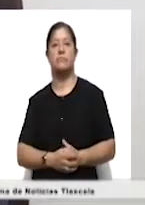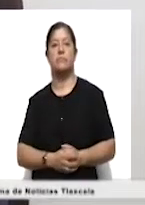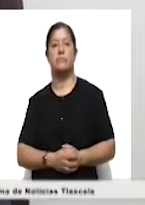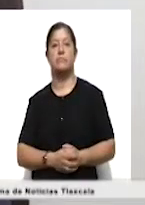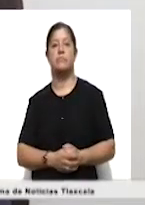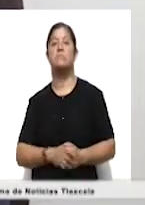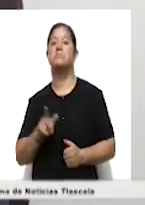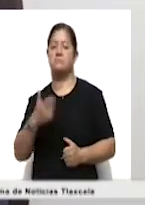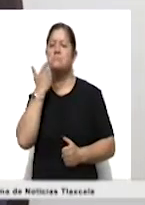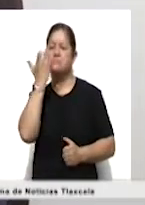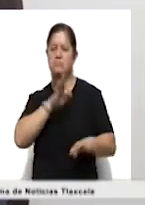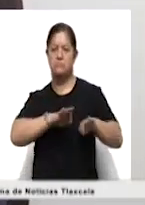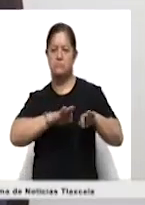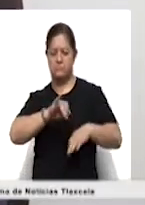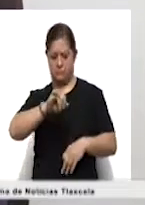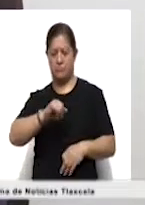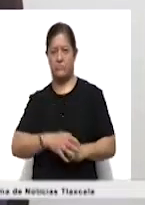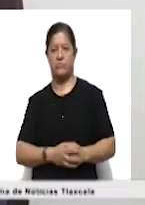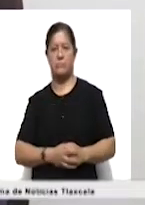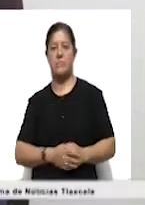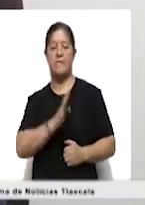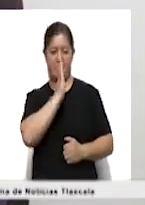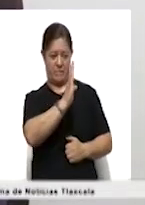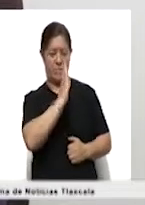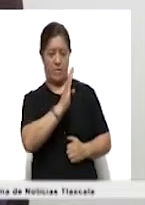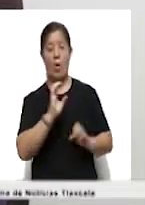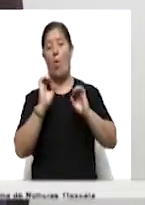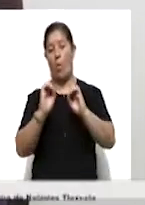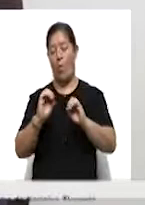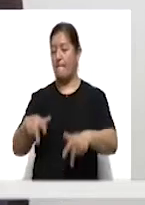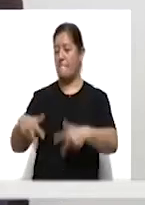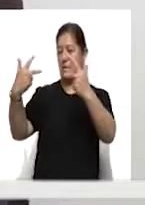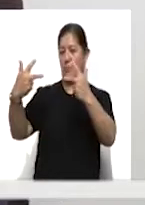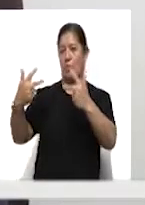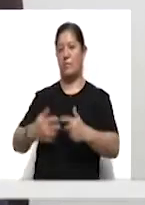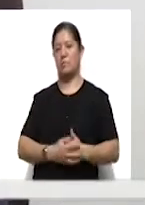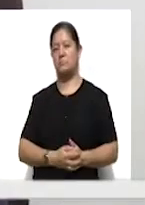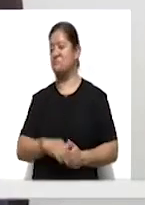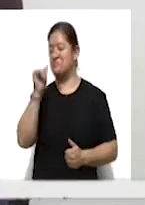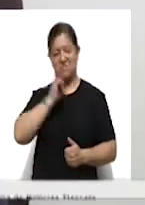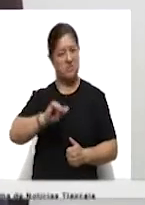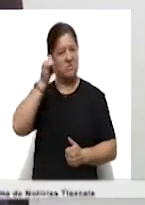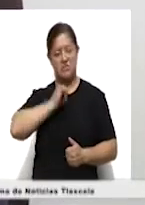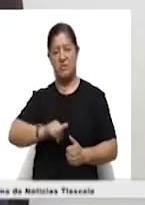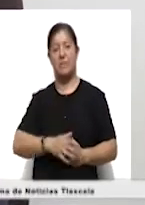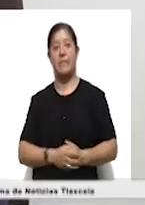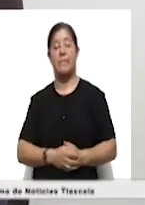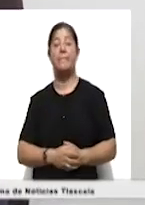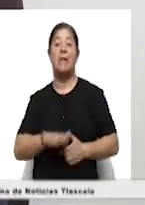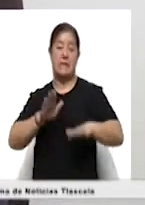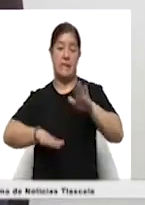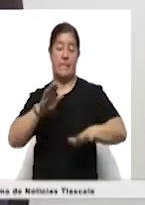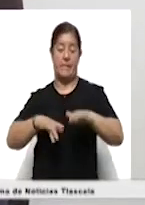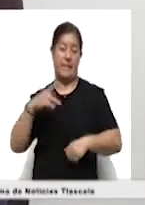dispuesta a trabajar de manera presencial o de manera virtual. Y bueno, mucho depende también